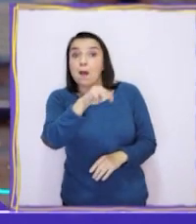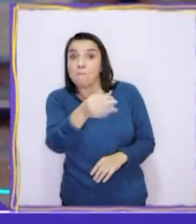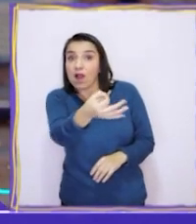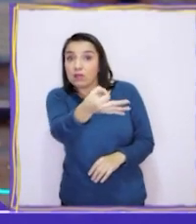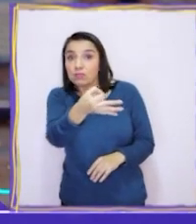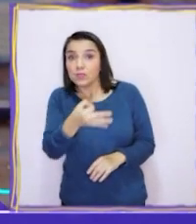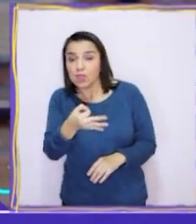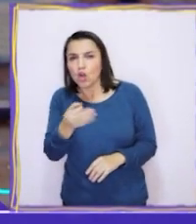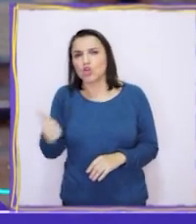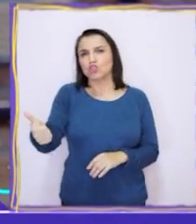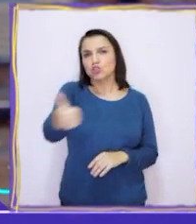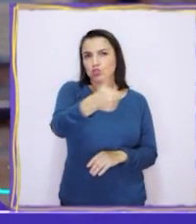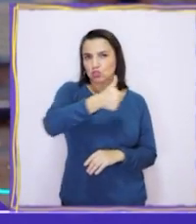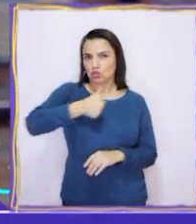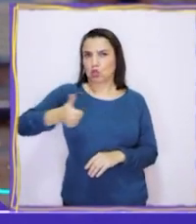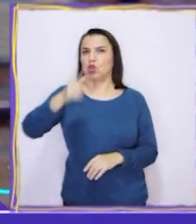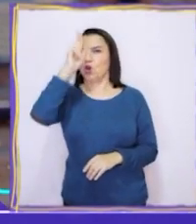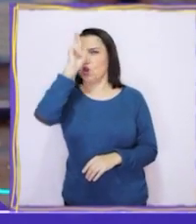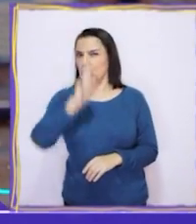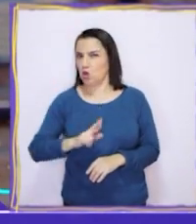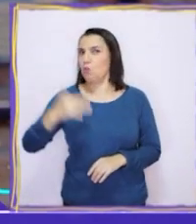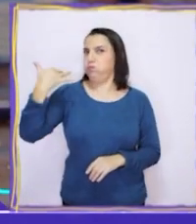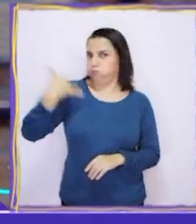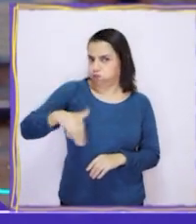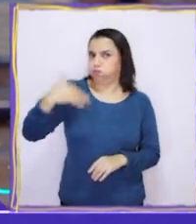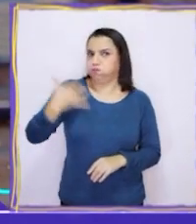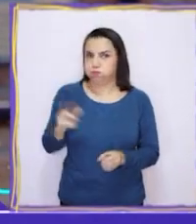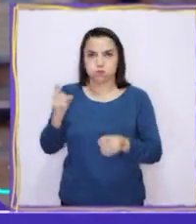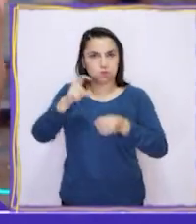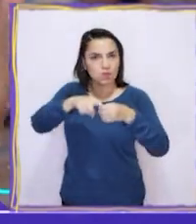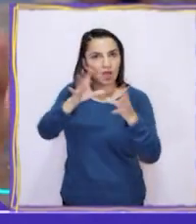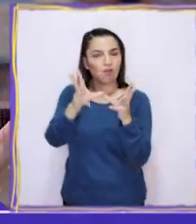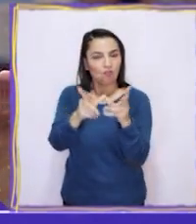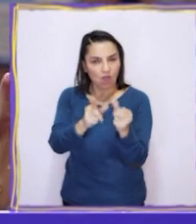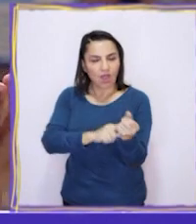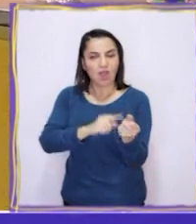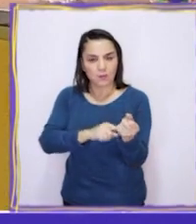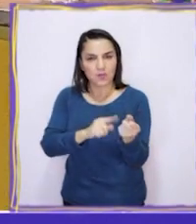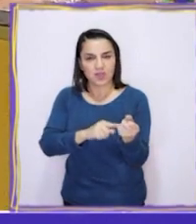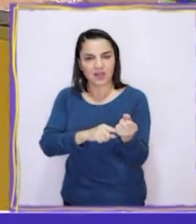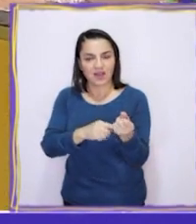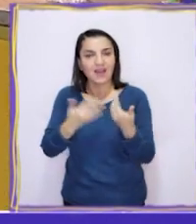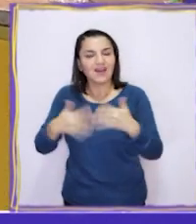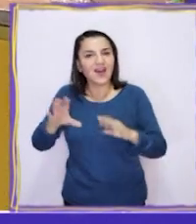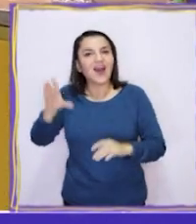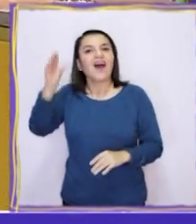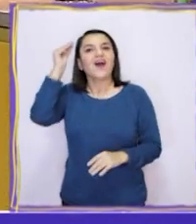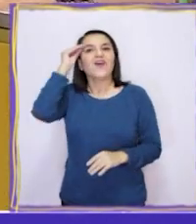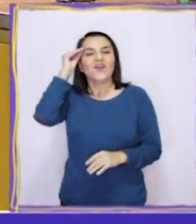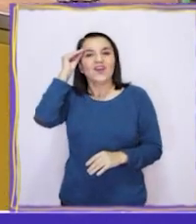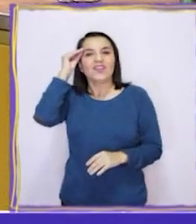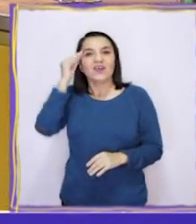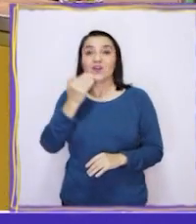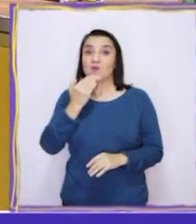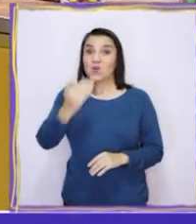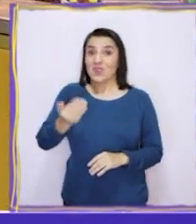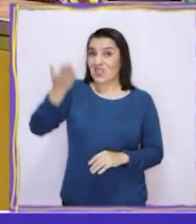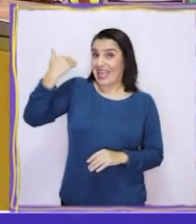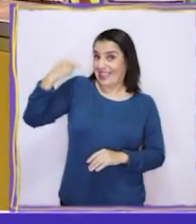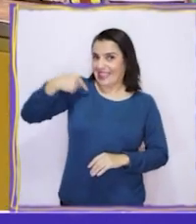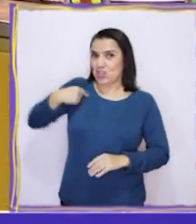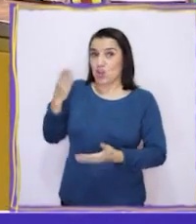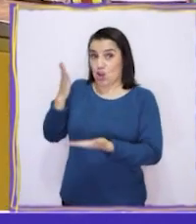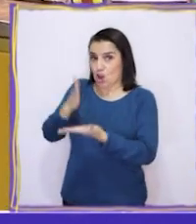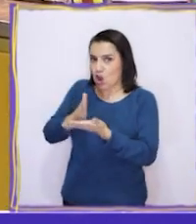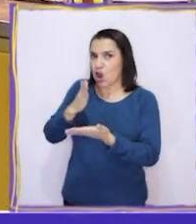mamá me dijo que todos tenemos un rol muy importante dentro de la familia. Esto también me hace recordar cuando